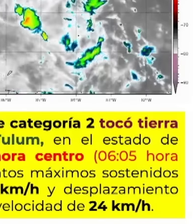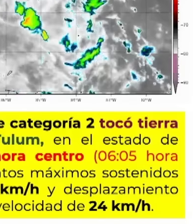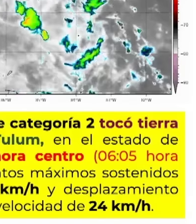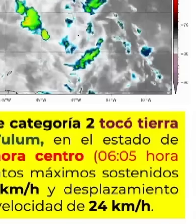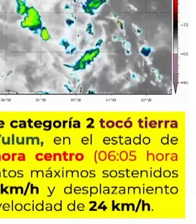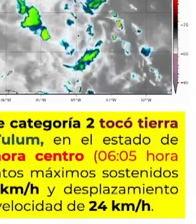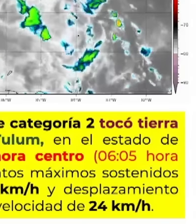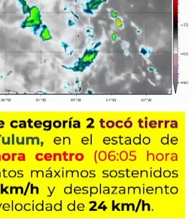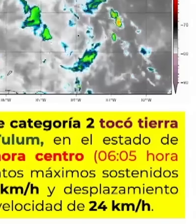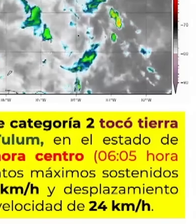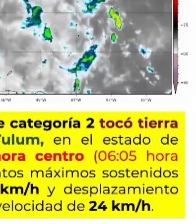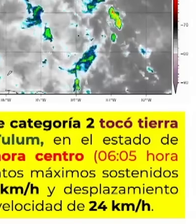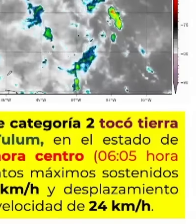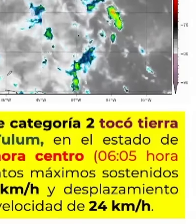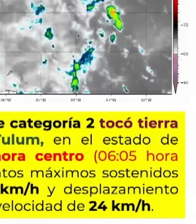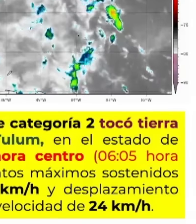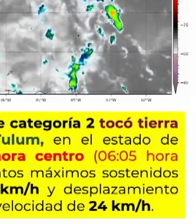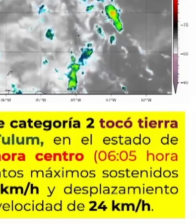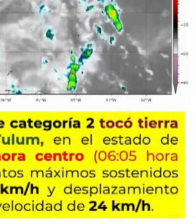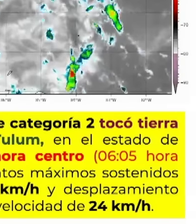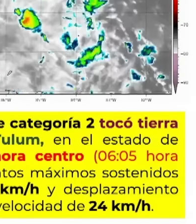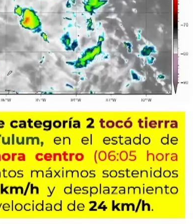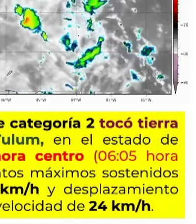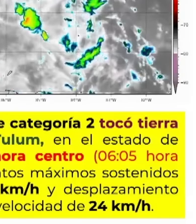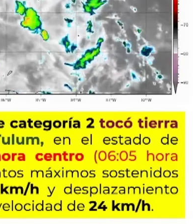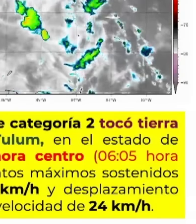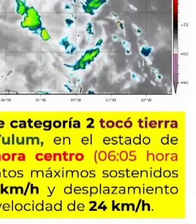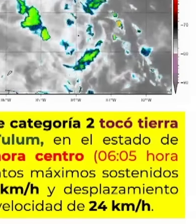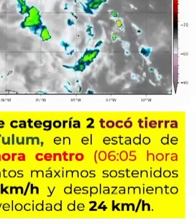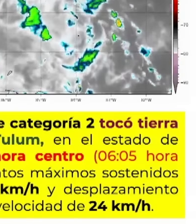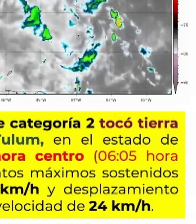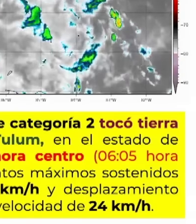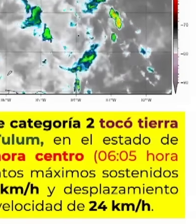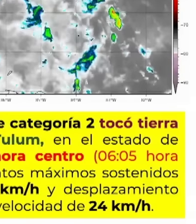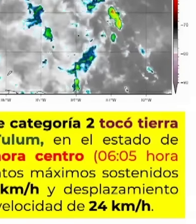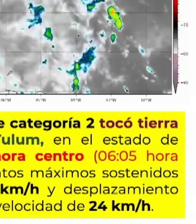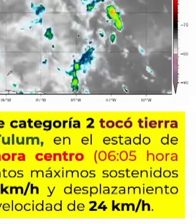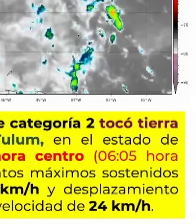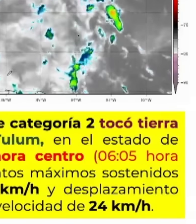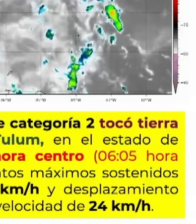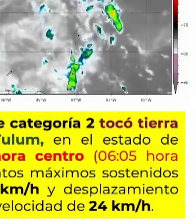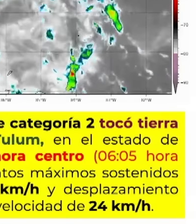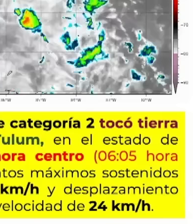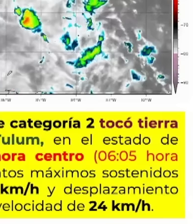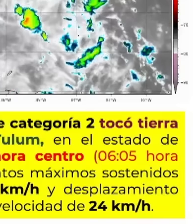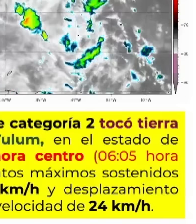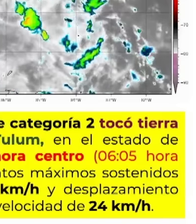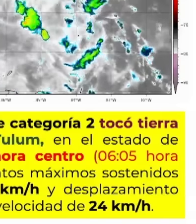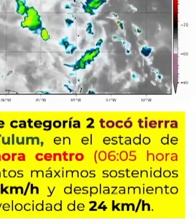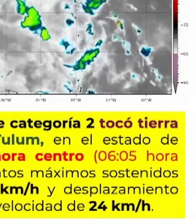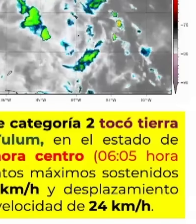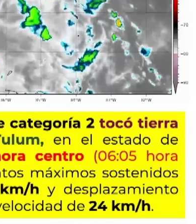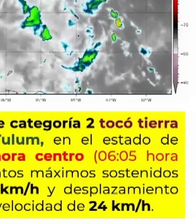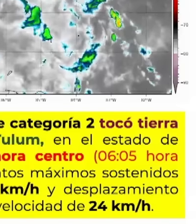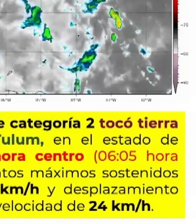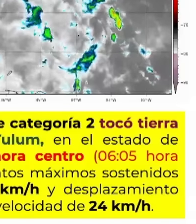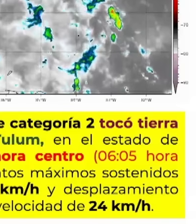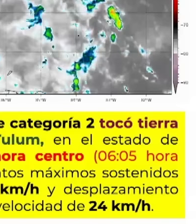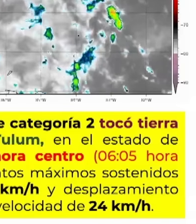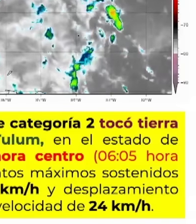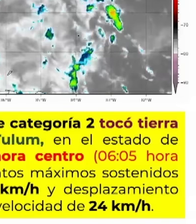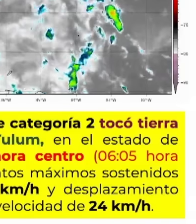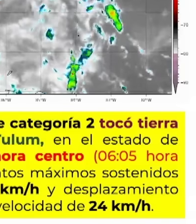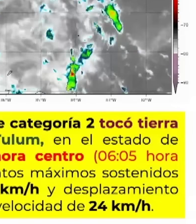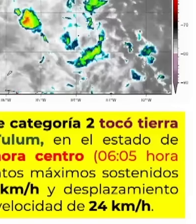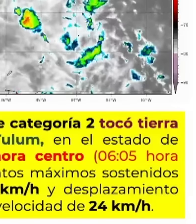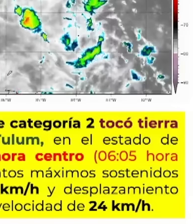kilómetros por hora. Informo a señor presidente, que en este momento nos encontramos ya en la fase